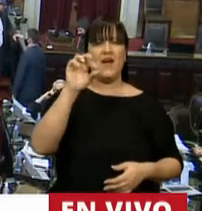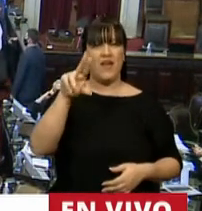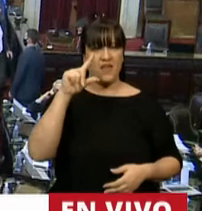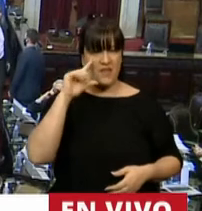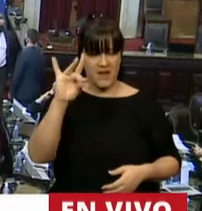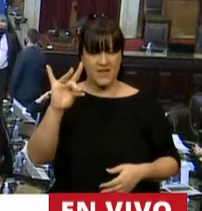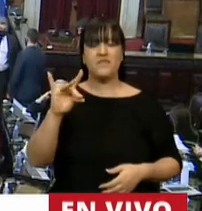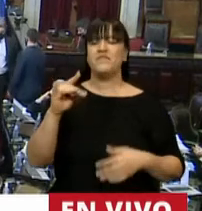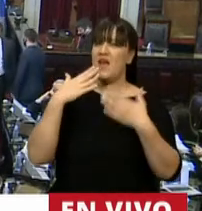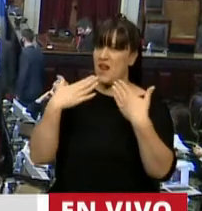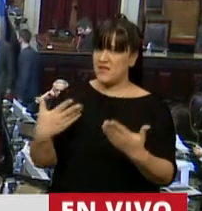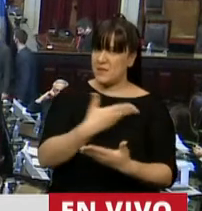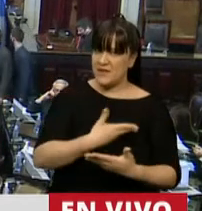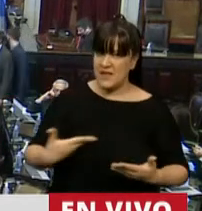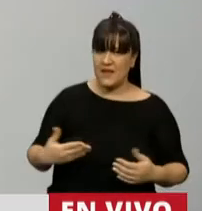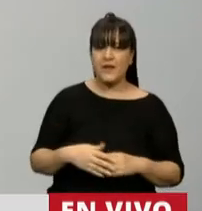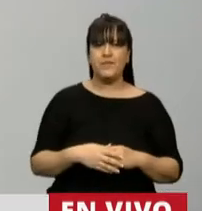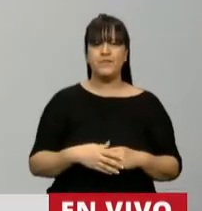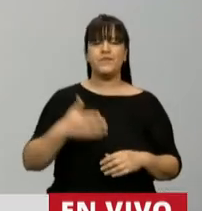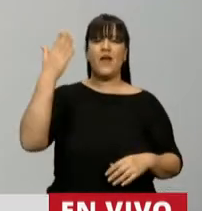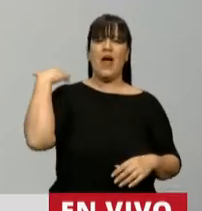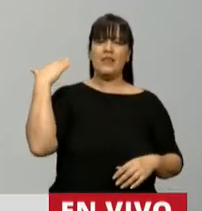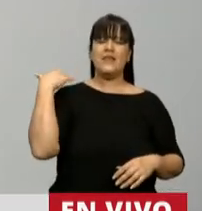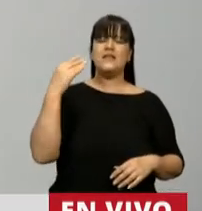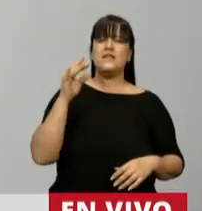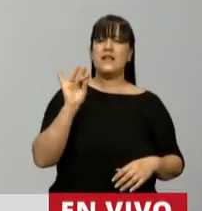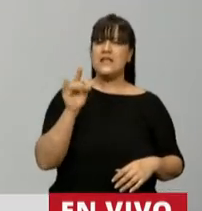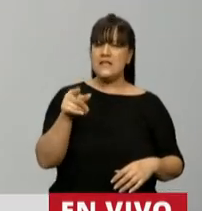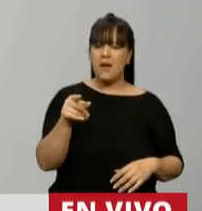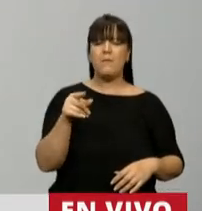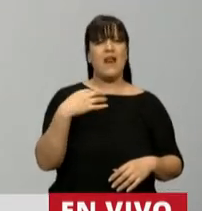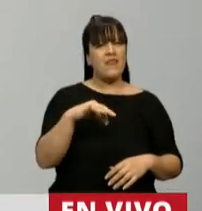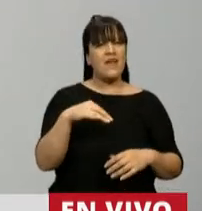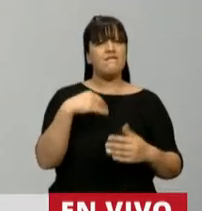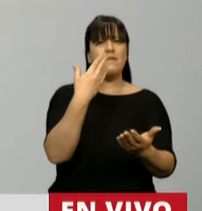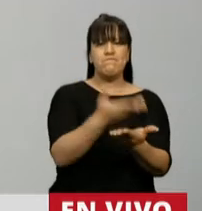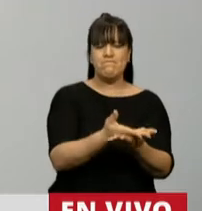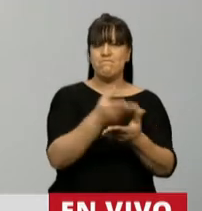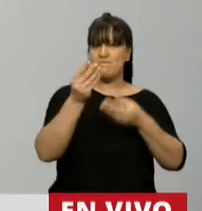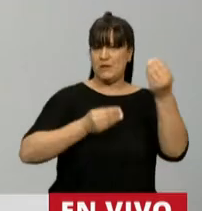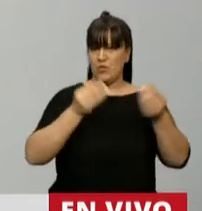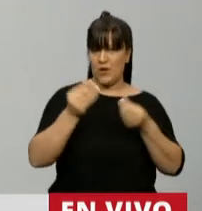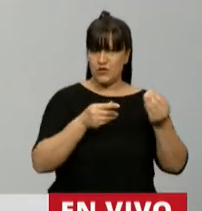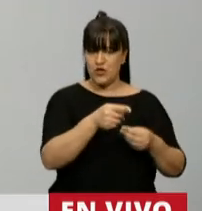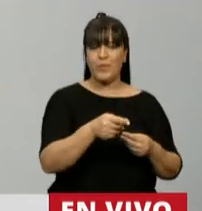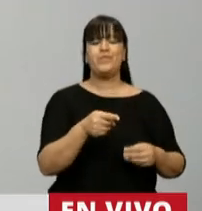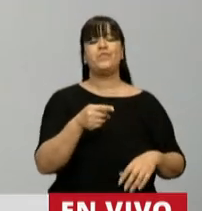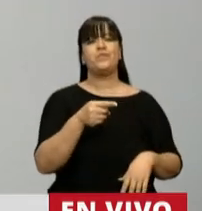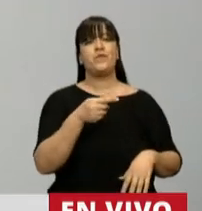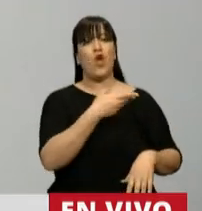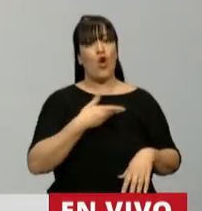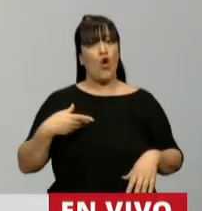Habíamos sostenido en diciembre que se debía presentar un presupuesto. El gobierno